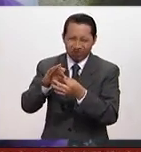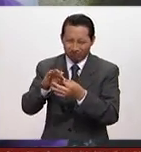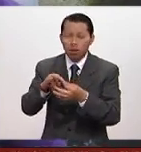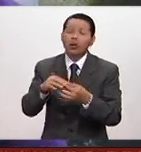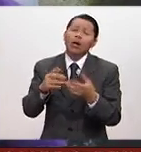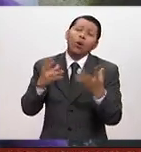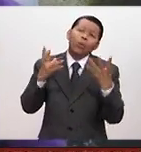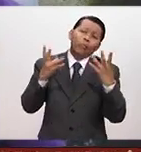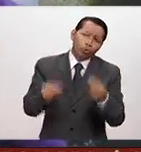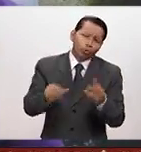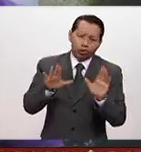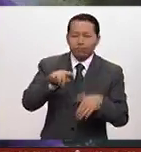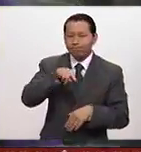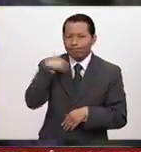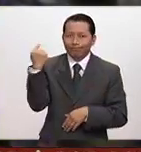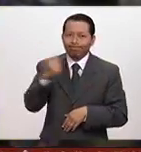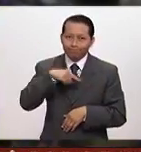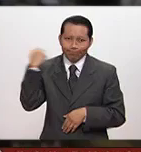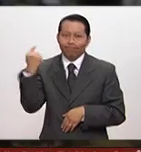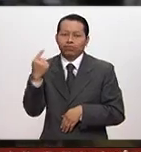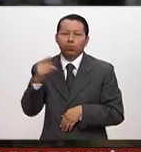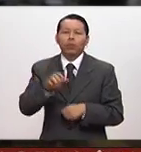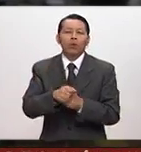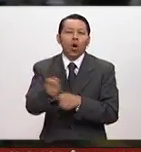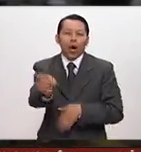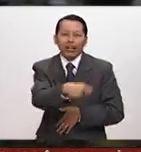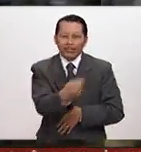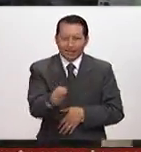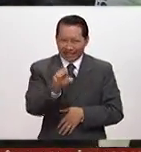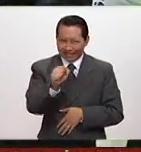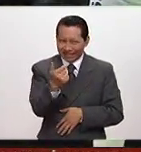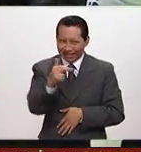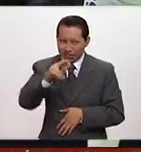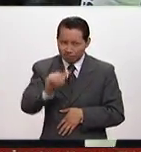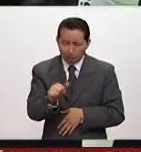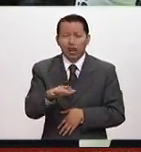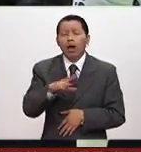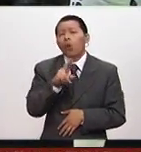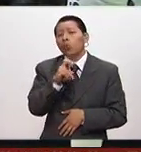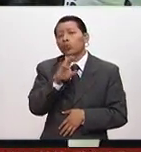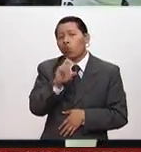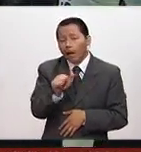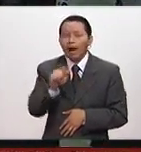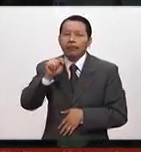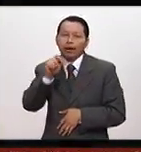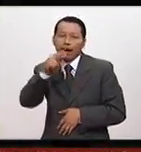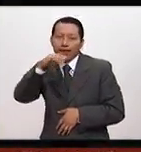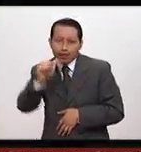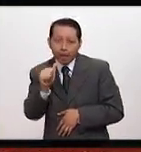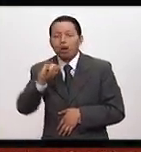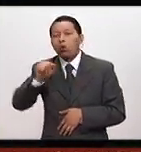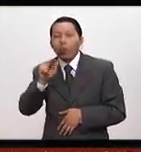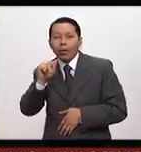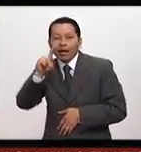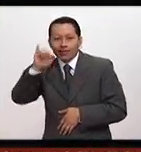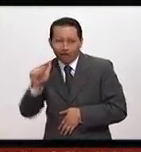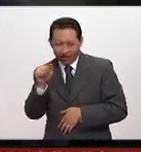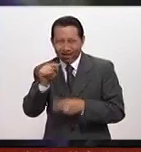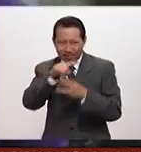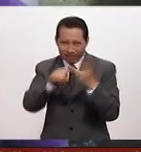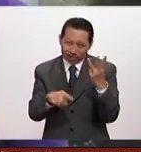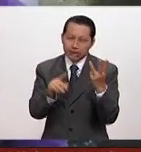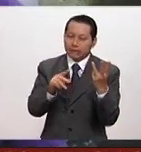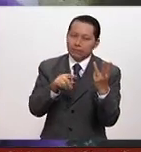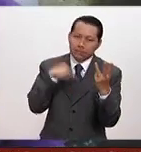muchos ya quedaron eliminados, tal es el caso del esgrima. Tres participantes, Úrsula González, Tania Arrayales y también Julieta Toledo se quedan en la